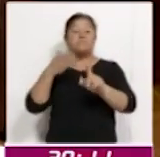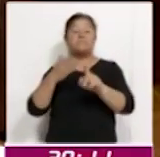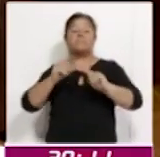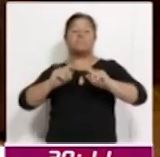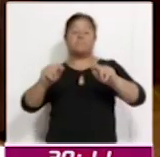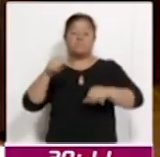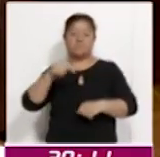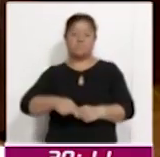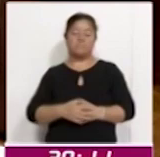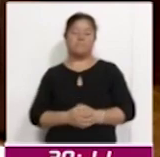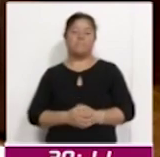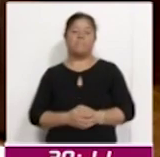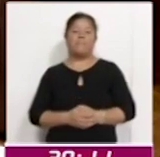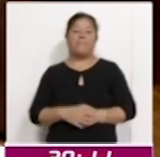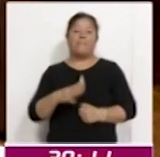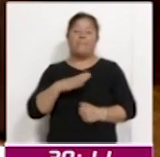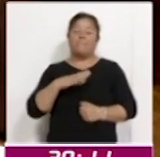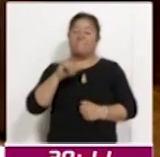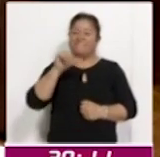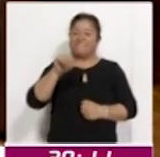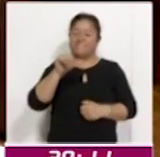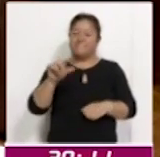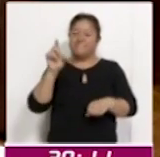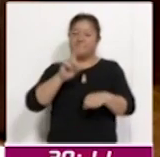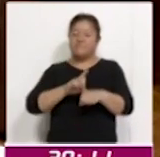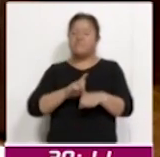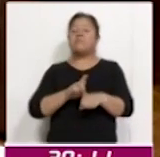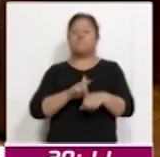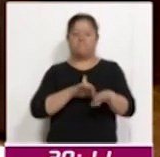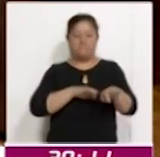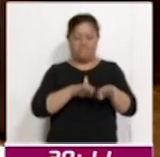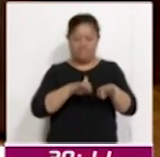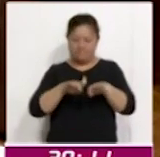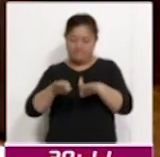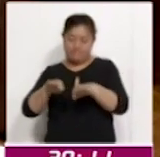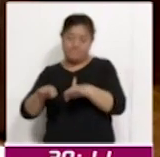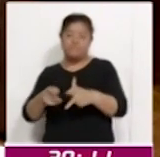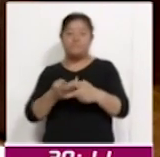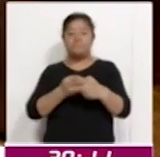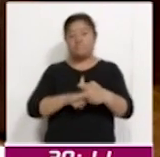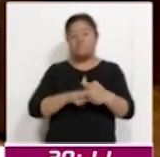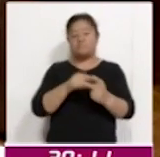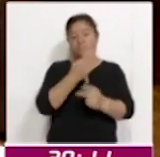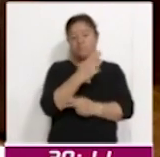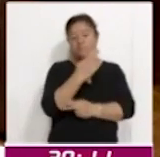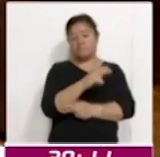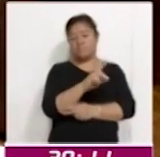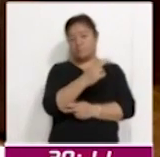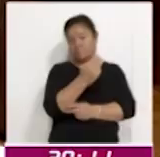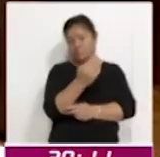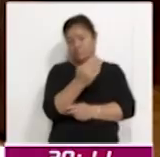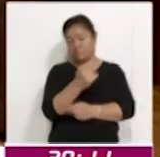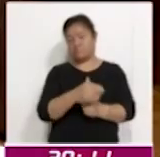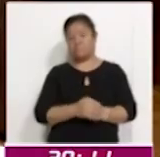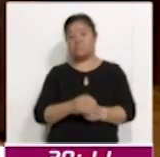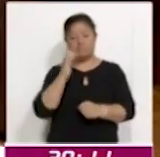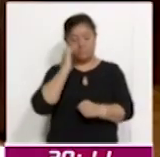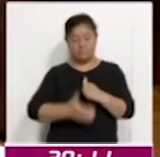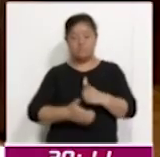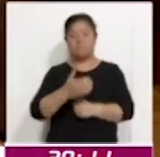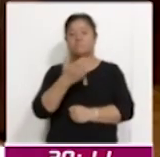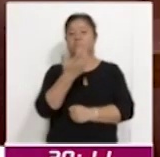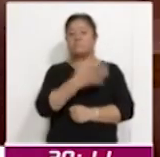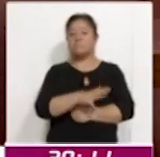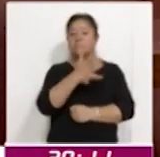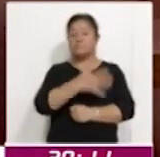comentarte que se realizan estos 16 días de activismo, que comienzan el 25 de noviembre y que concluyen el 10 de